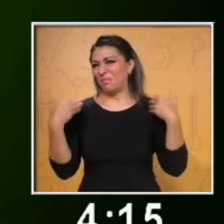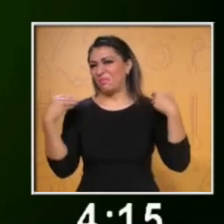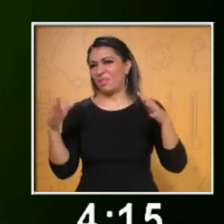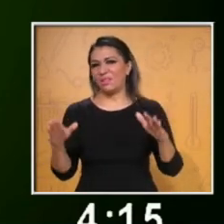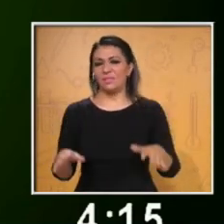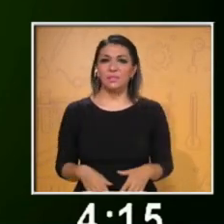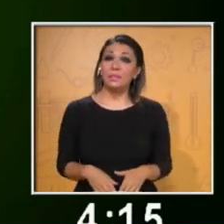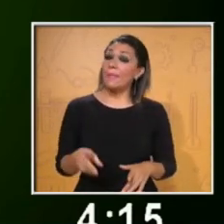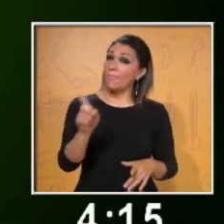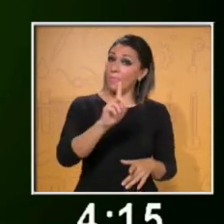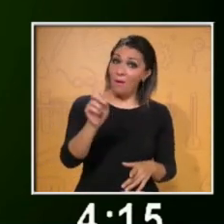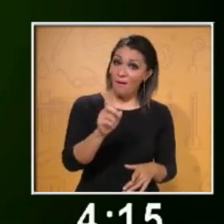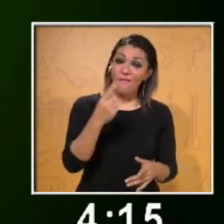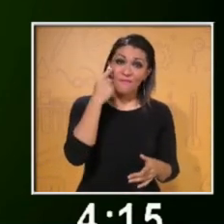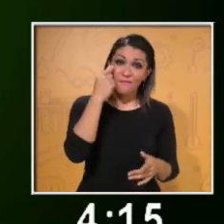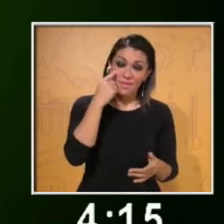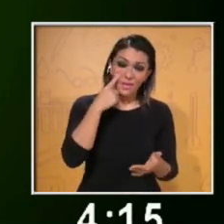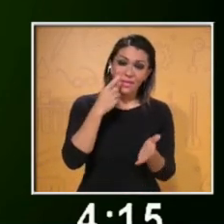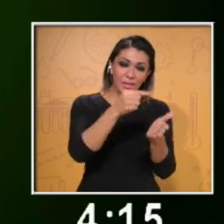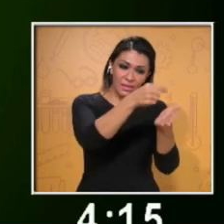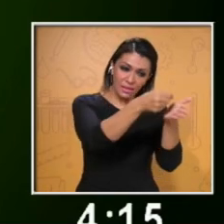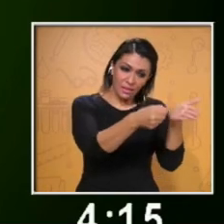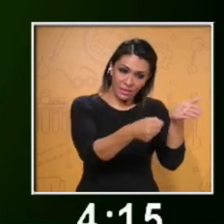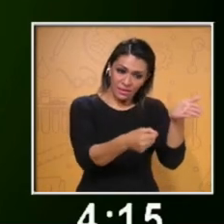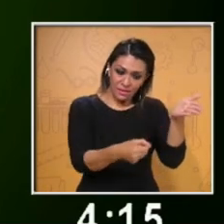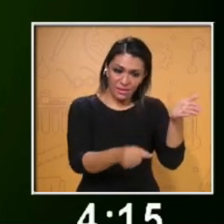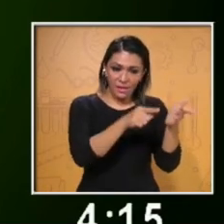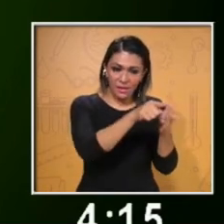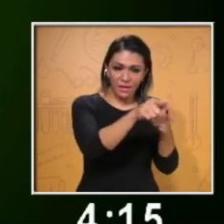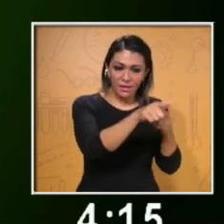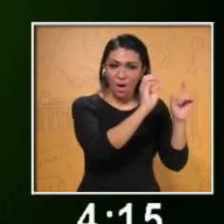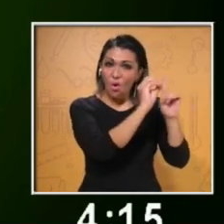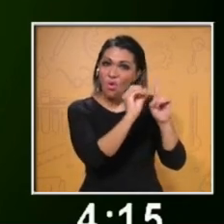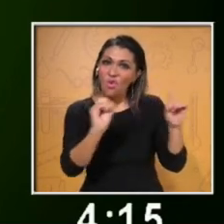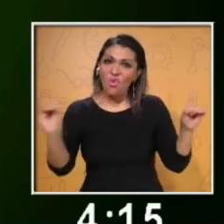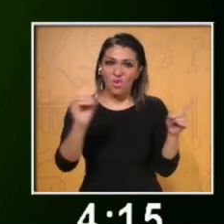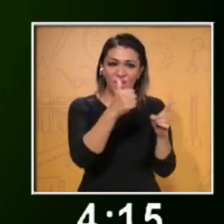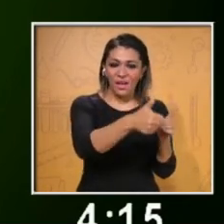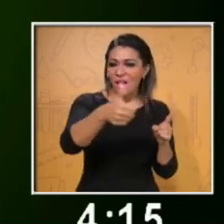el guión nos va a servir para saber quién hace qué y qué va a decir cada uno.